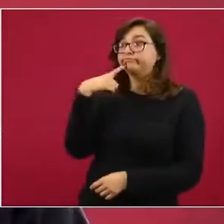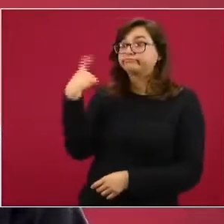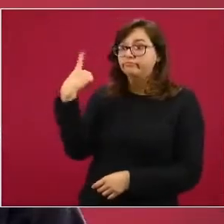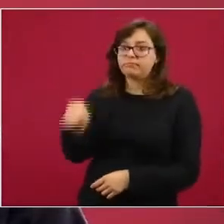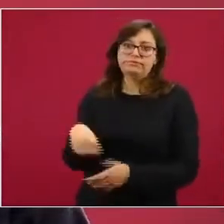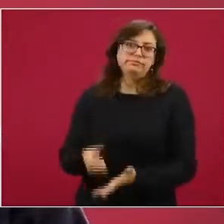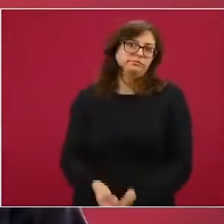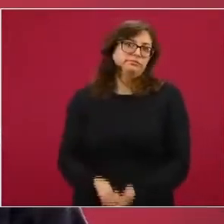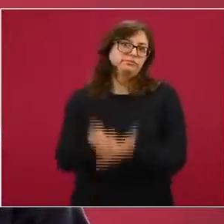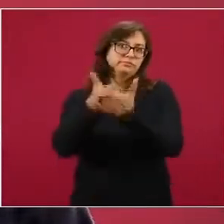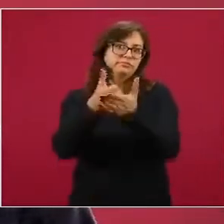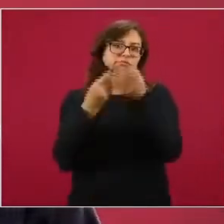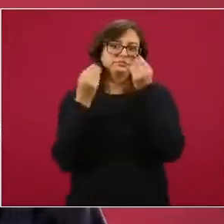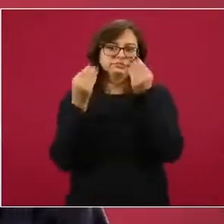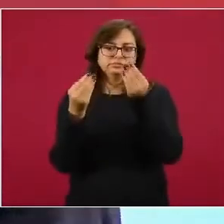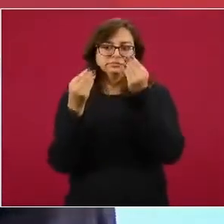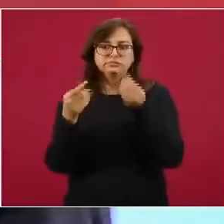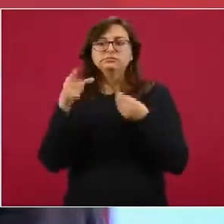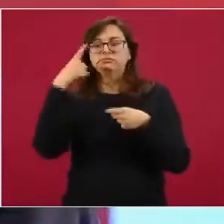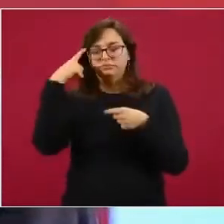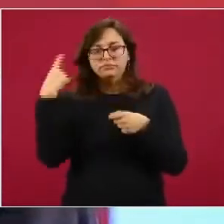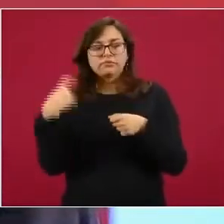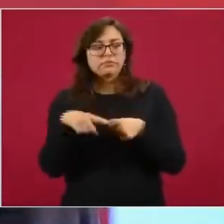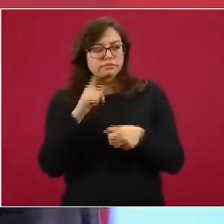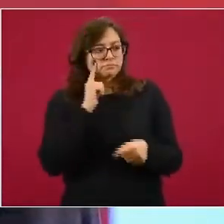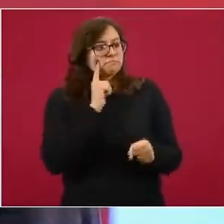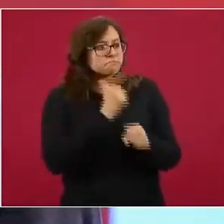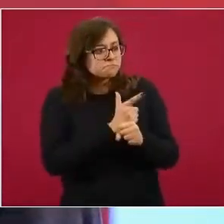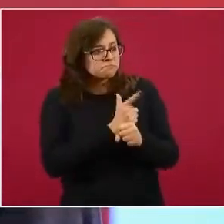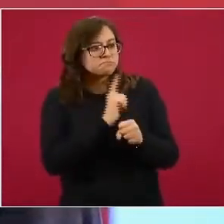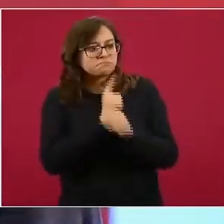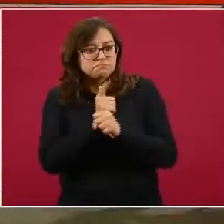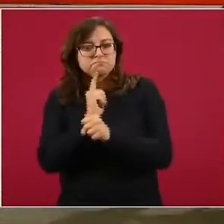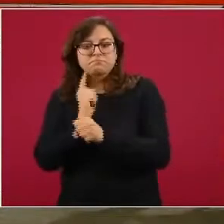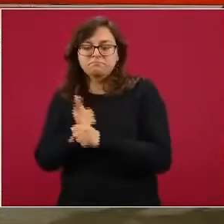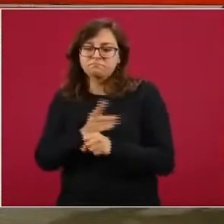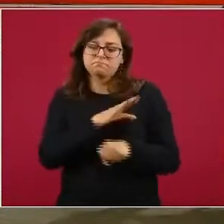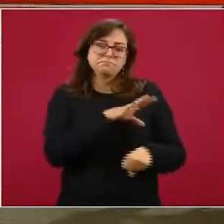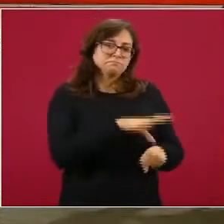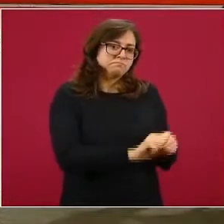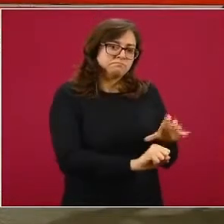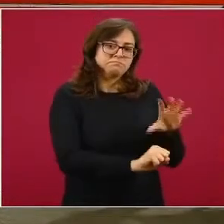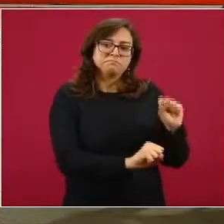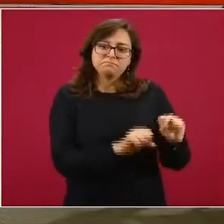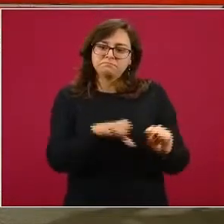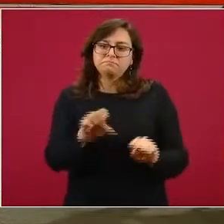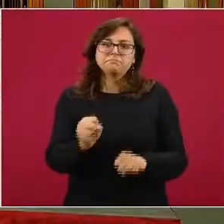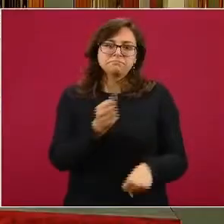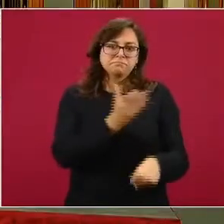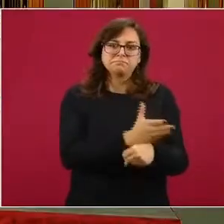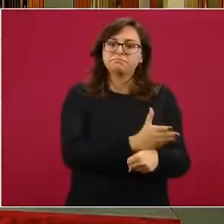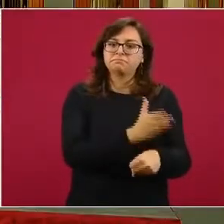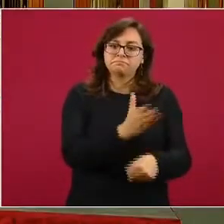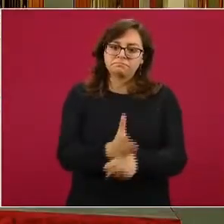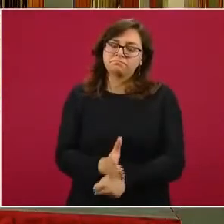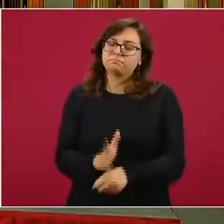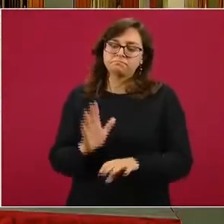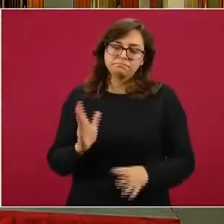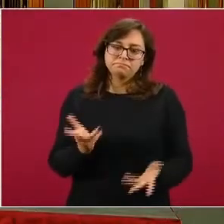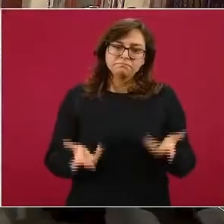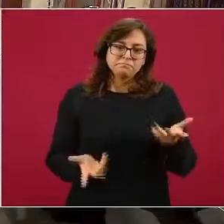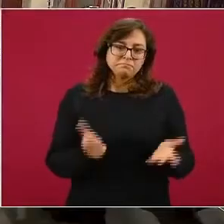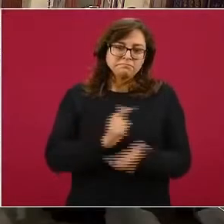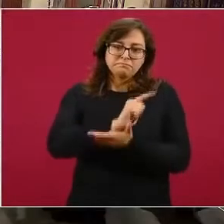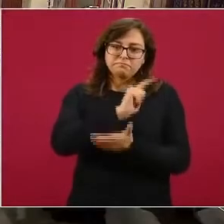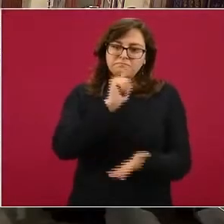nos ayudan mucho a poder hacer las verificaciones correspondientes y en su caso sancionar, conforme a la